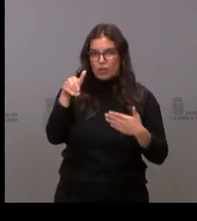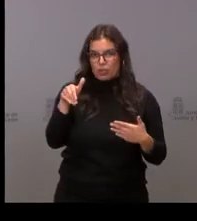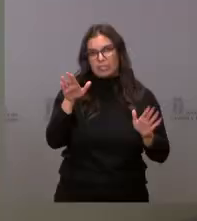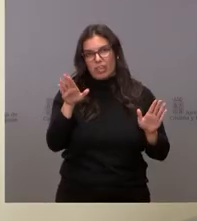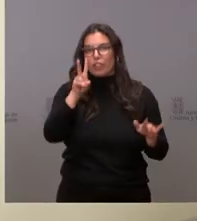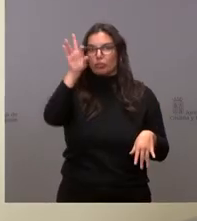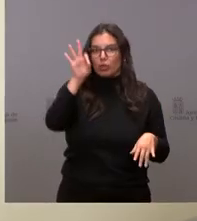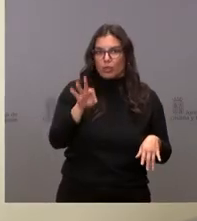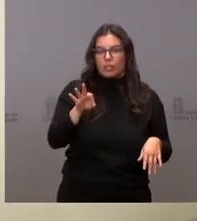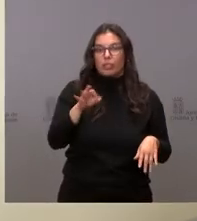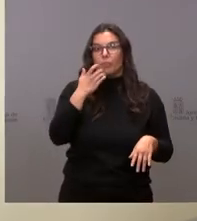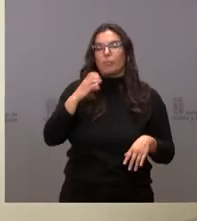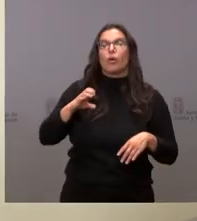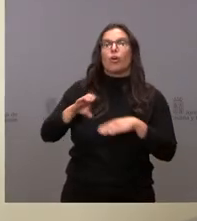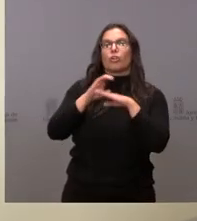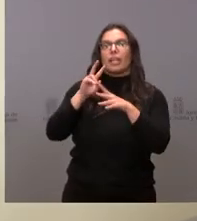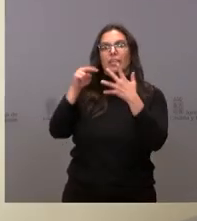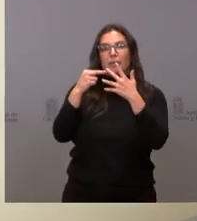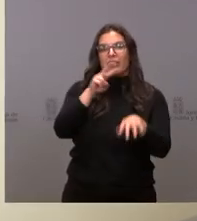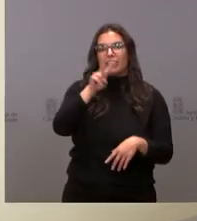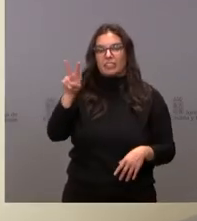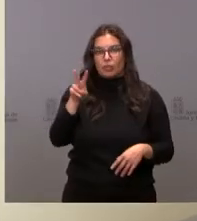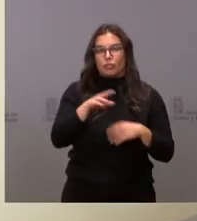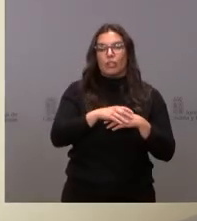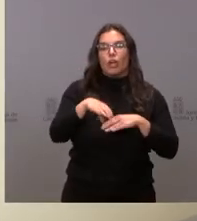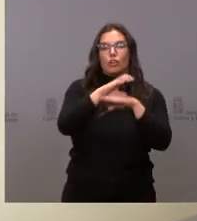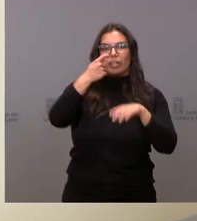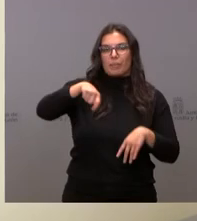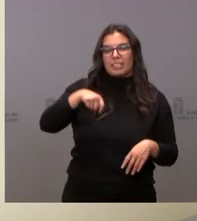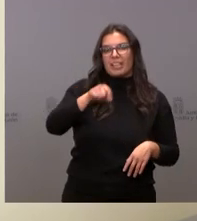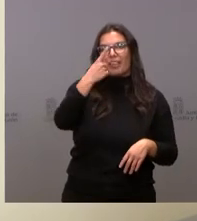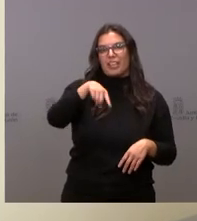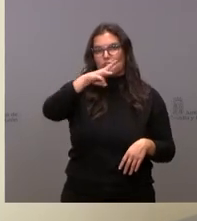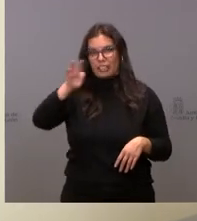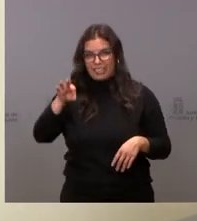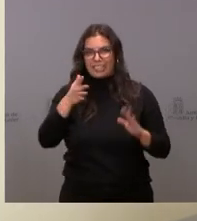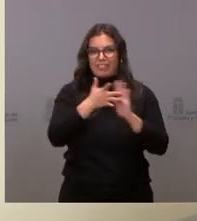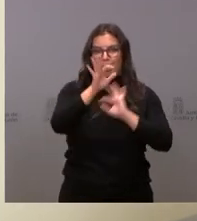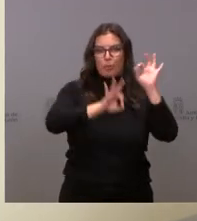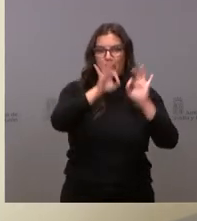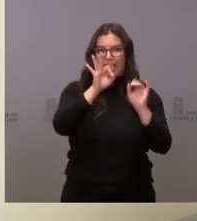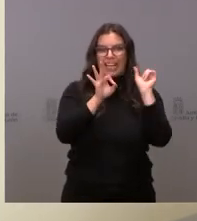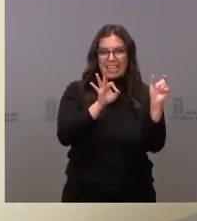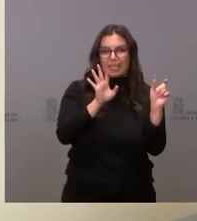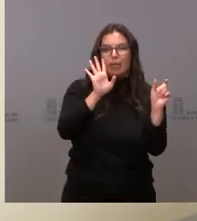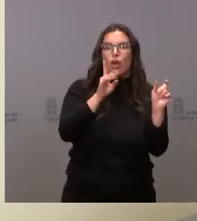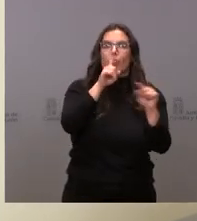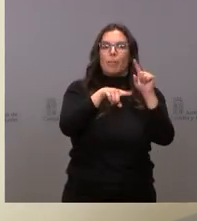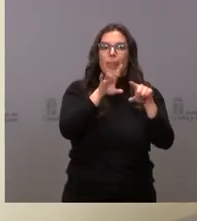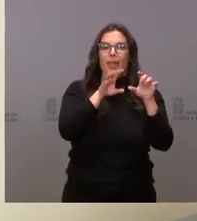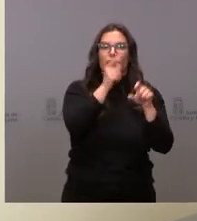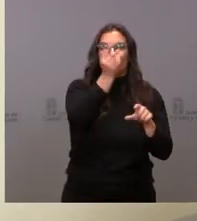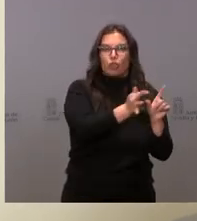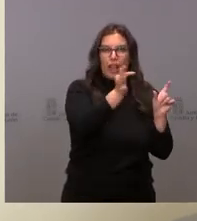consejería de transparencia tiene 22 la consejería de presidencia tiene 130 quiero decir además también